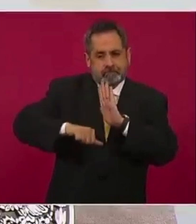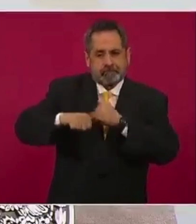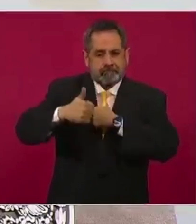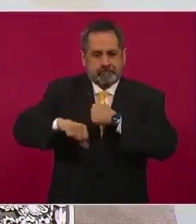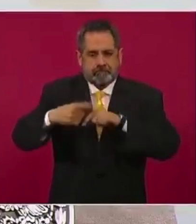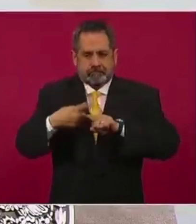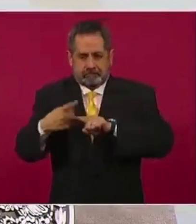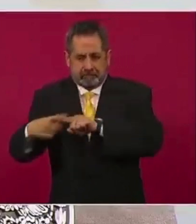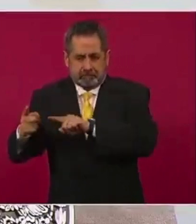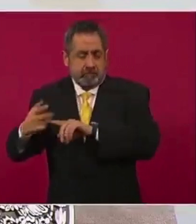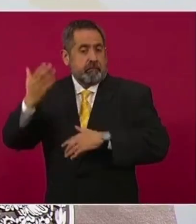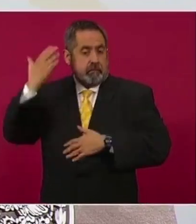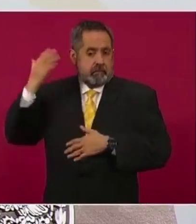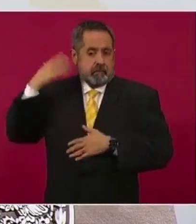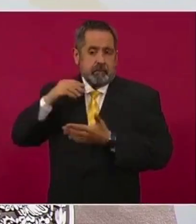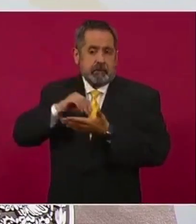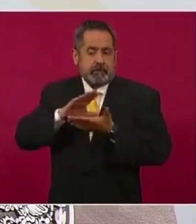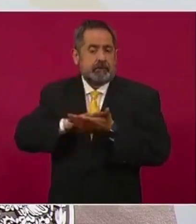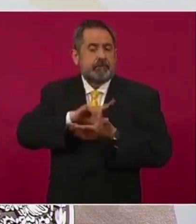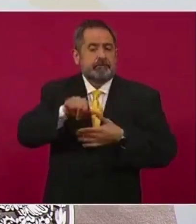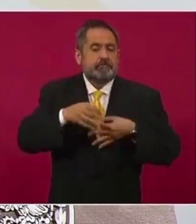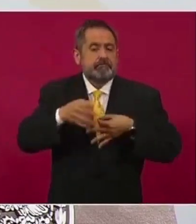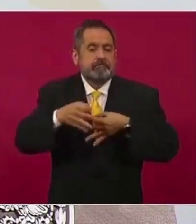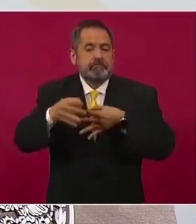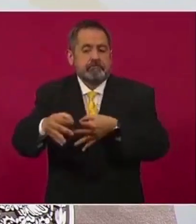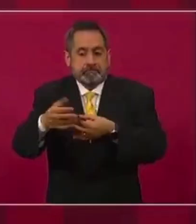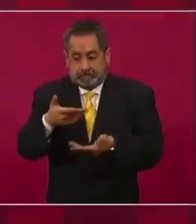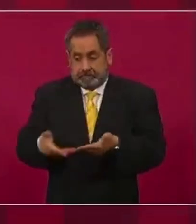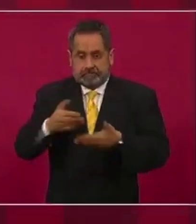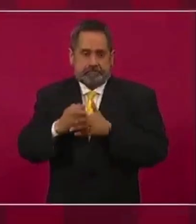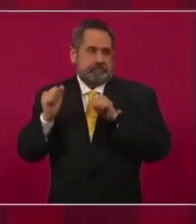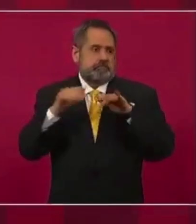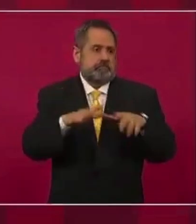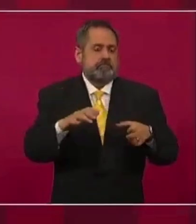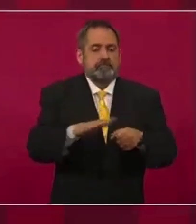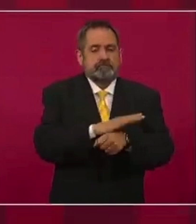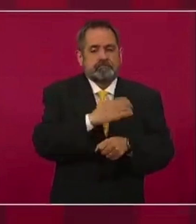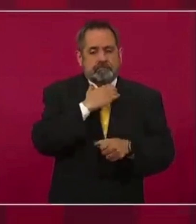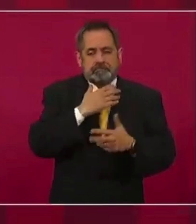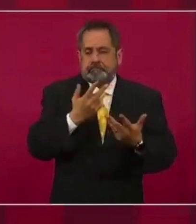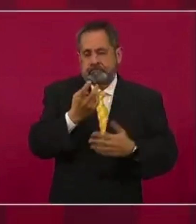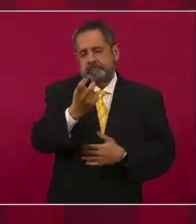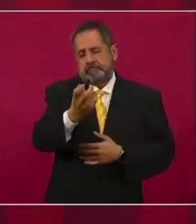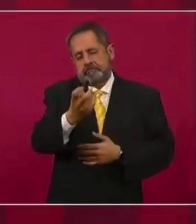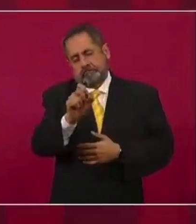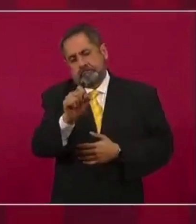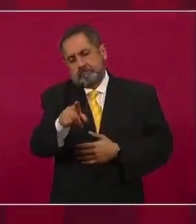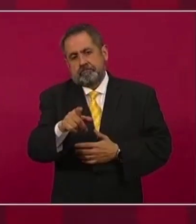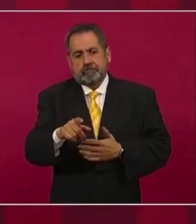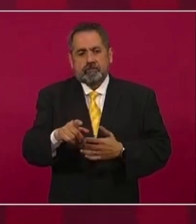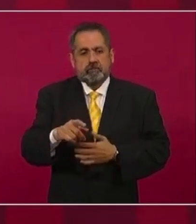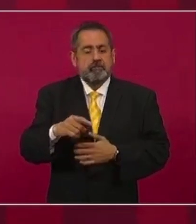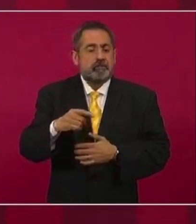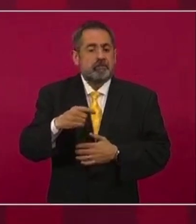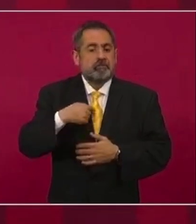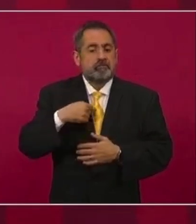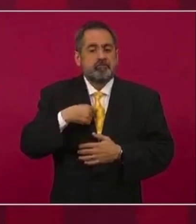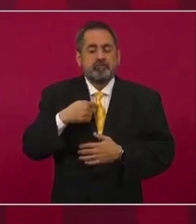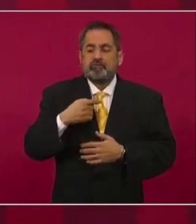precisamente, y se los explico, por eso yo seguí